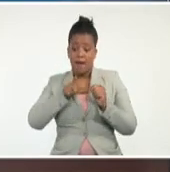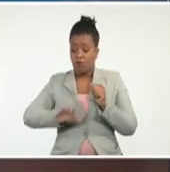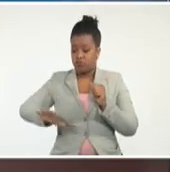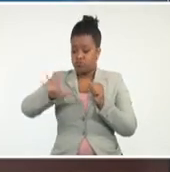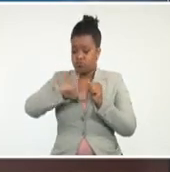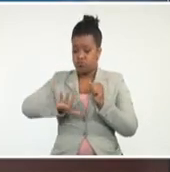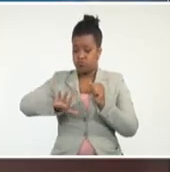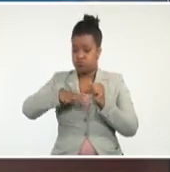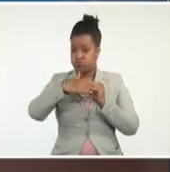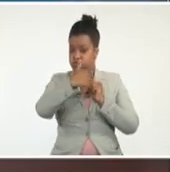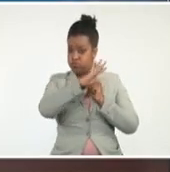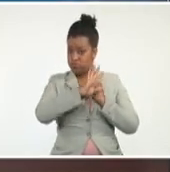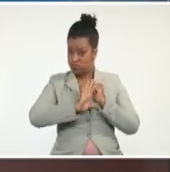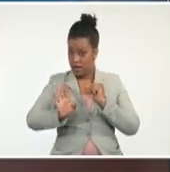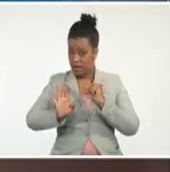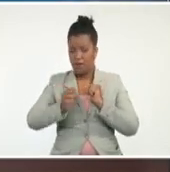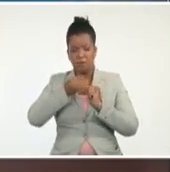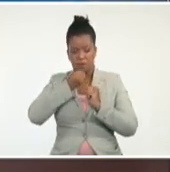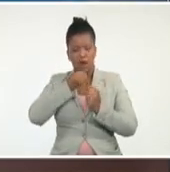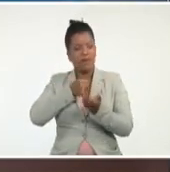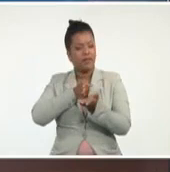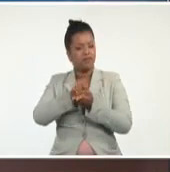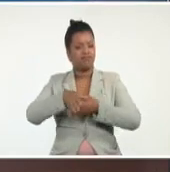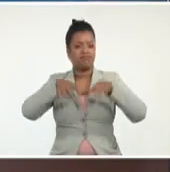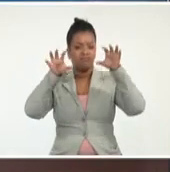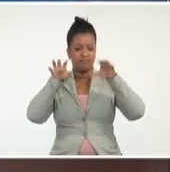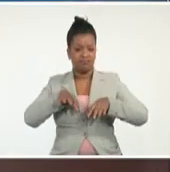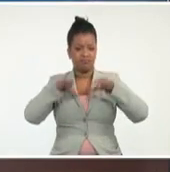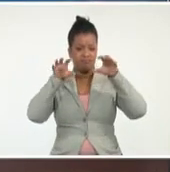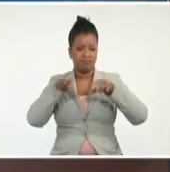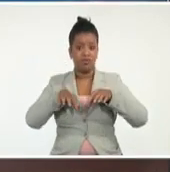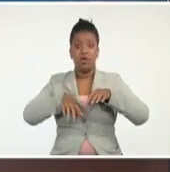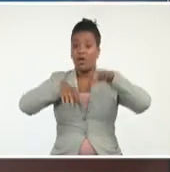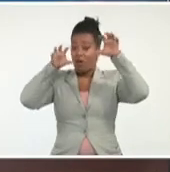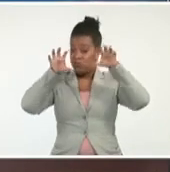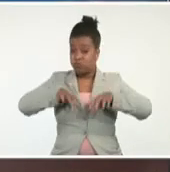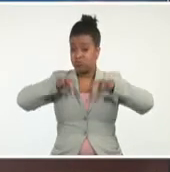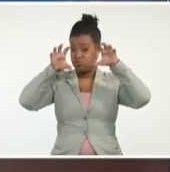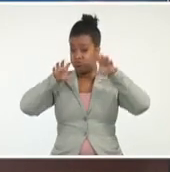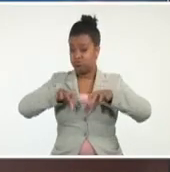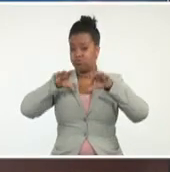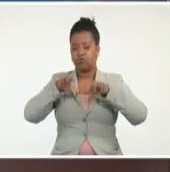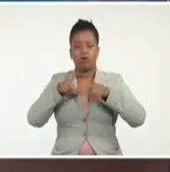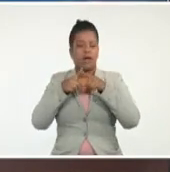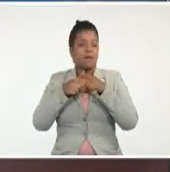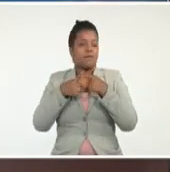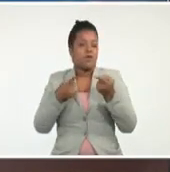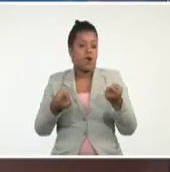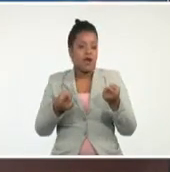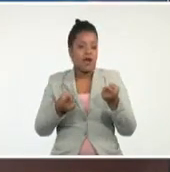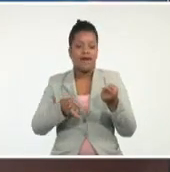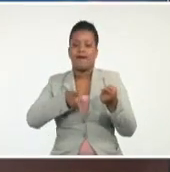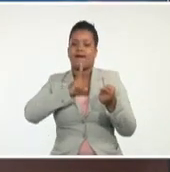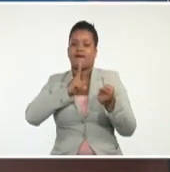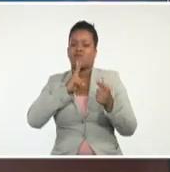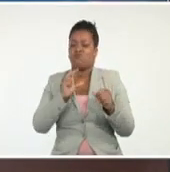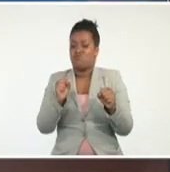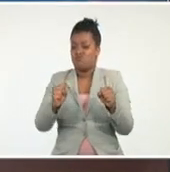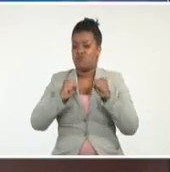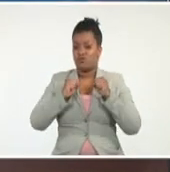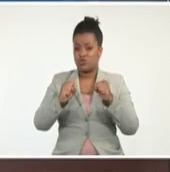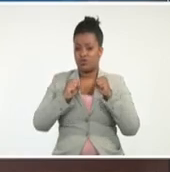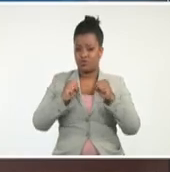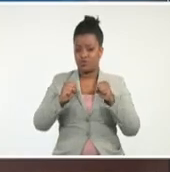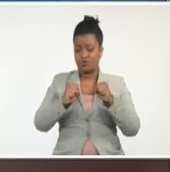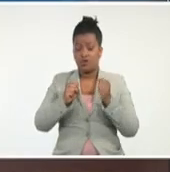por parte del occidente del país. Y esas lluvias serán incrementando, porque hay áreas muy fuertes, y en